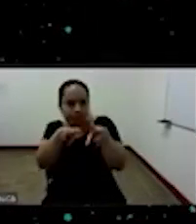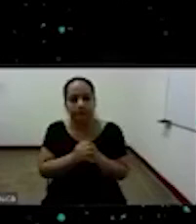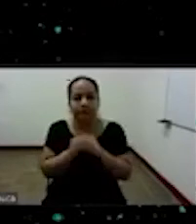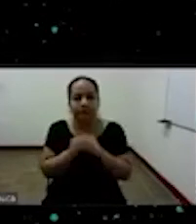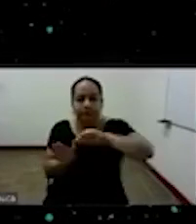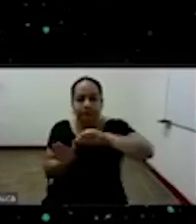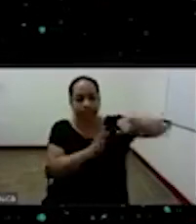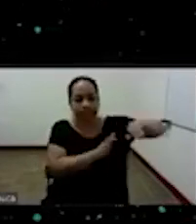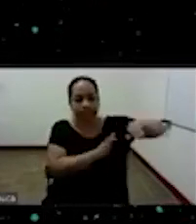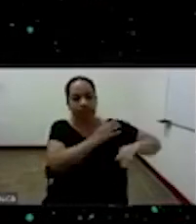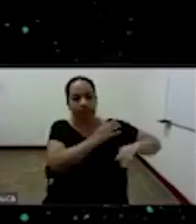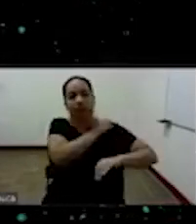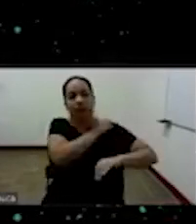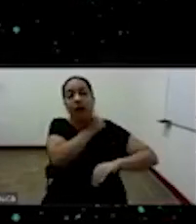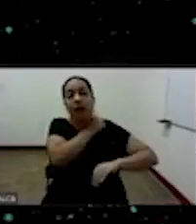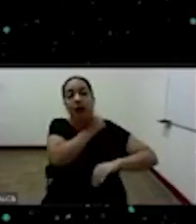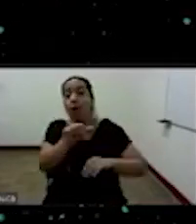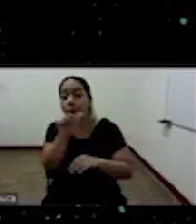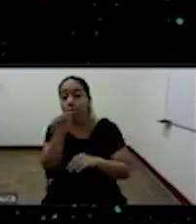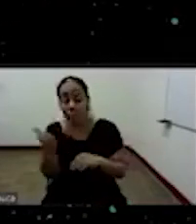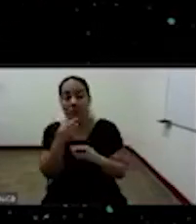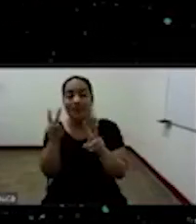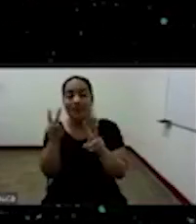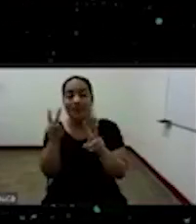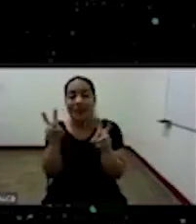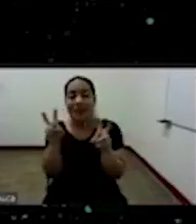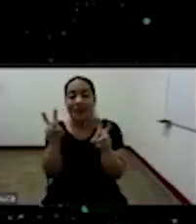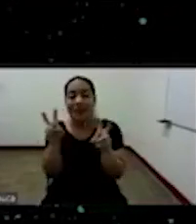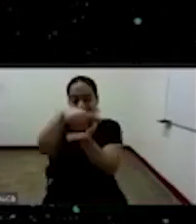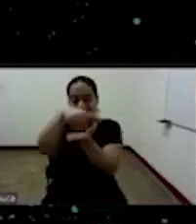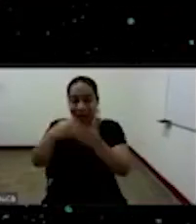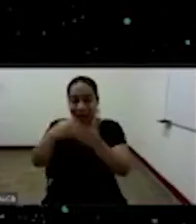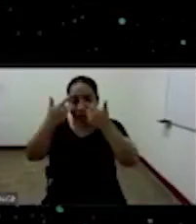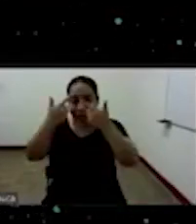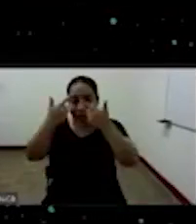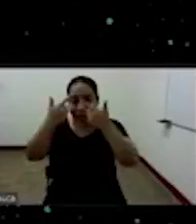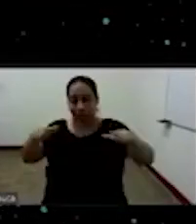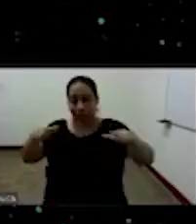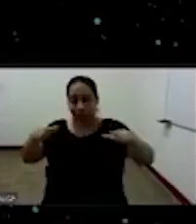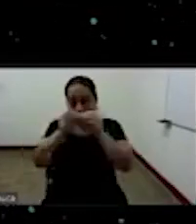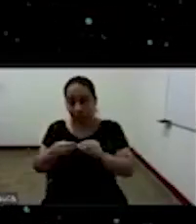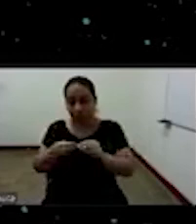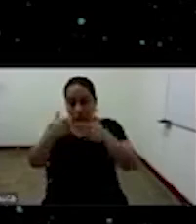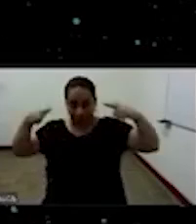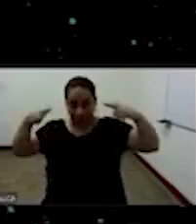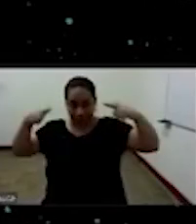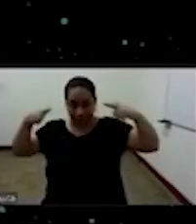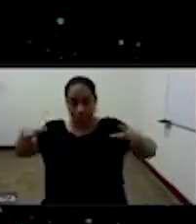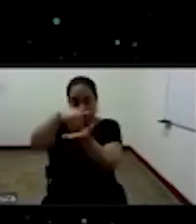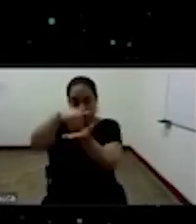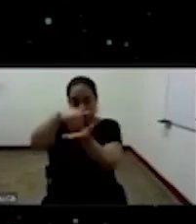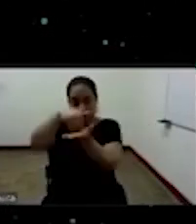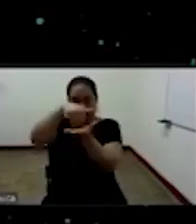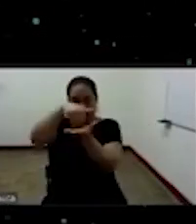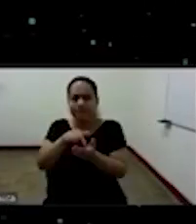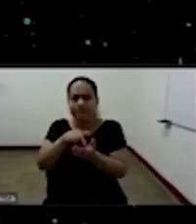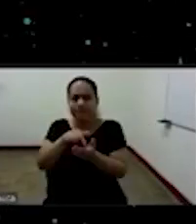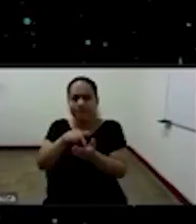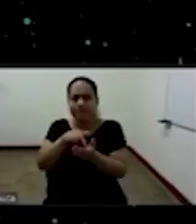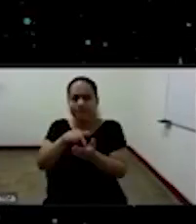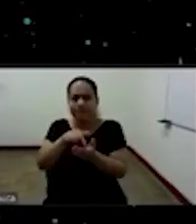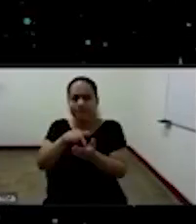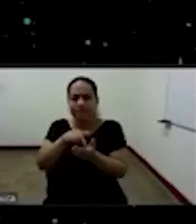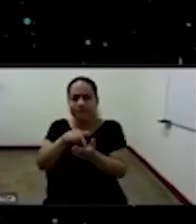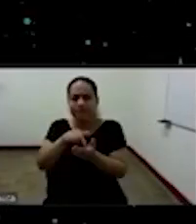hay otro momento que es el tema de la resistencia en el lenguaje por ejemplo acá se habla del tema del